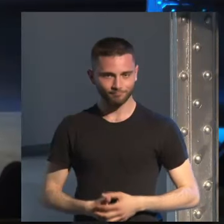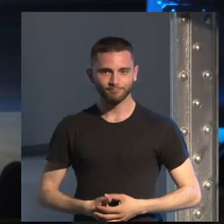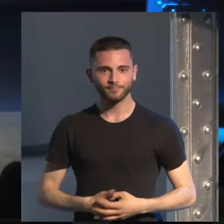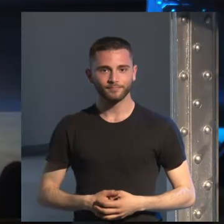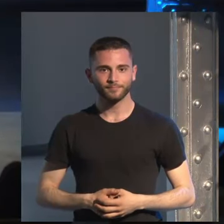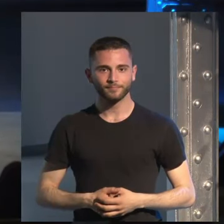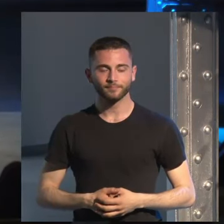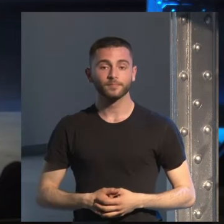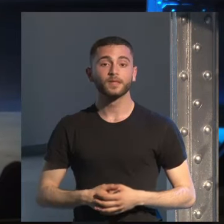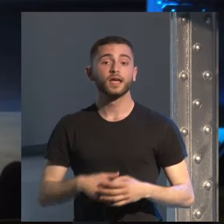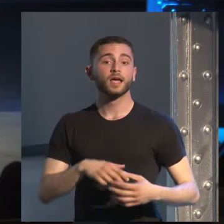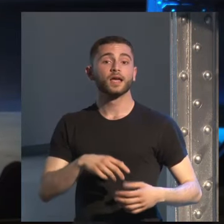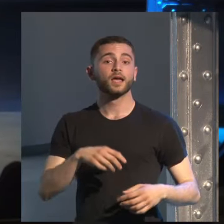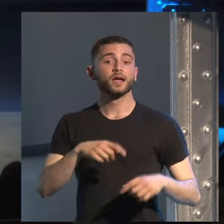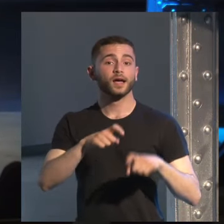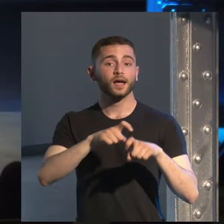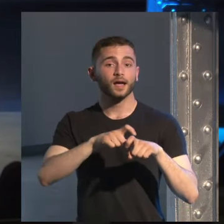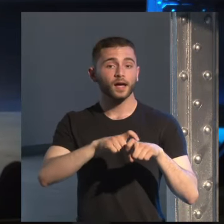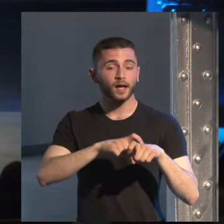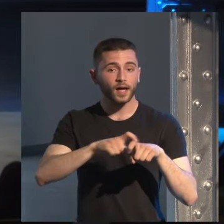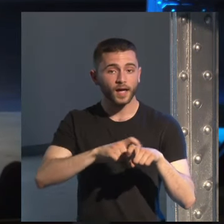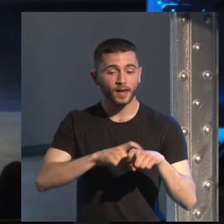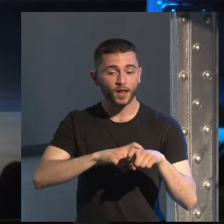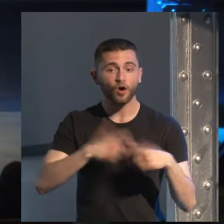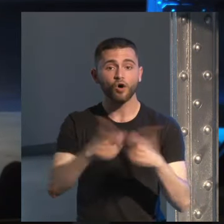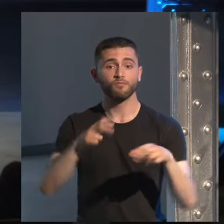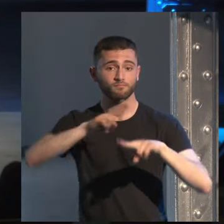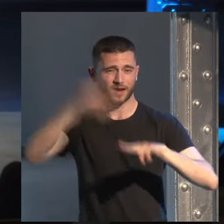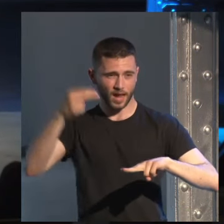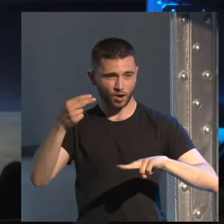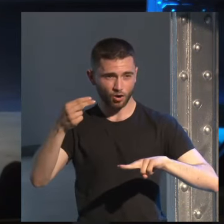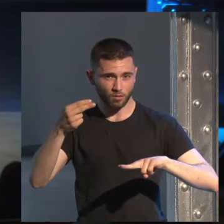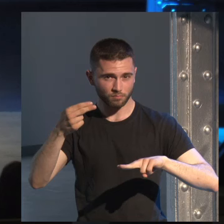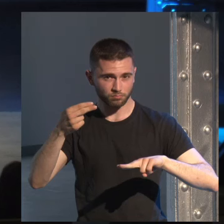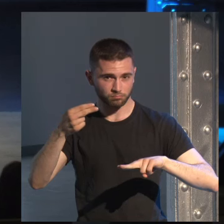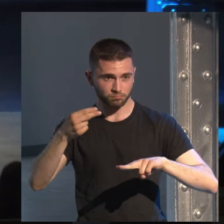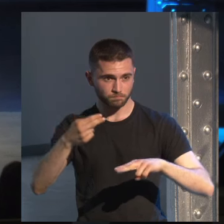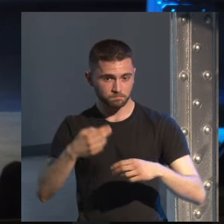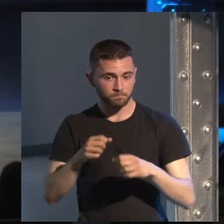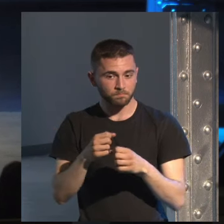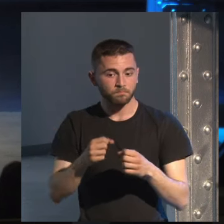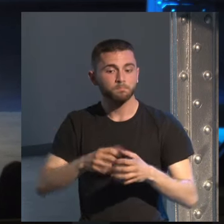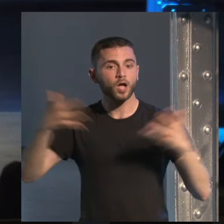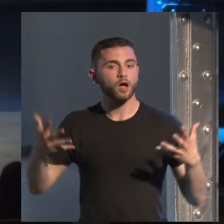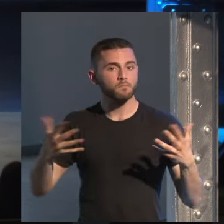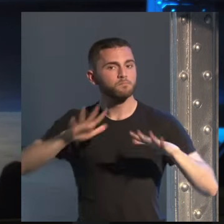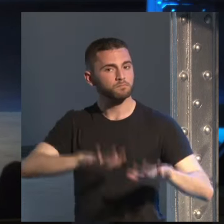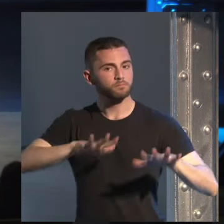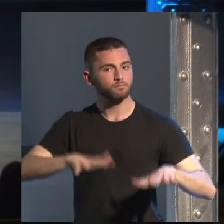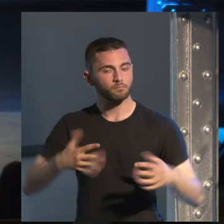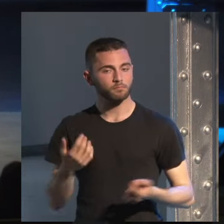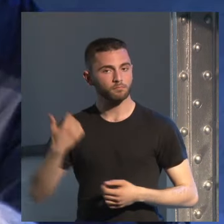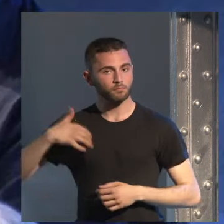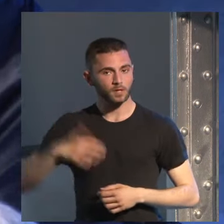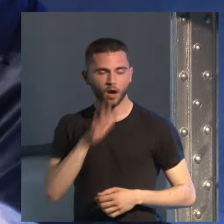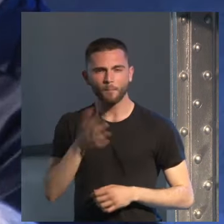El género negro ha llegado para instalarse definitivamente. Lo digo porque sabéis que hace unos años los críticos eran